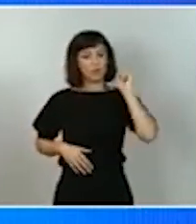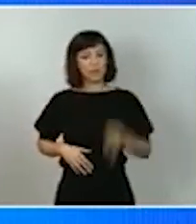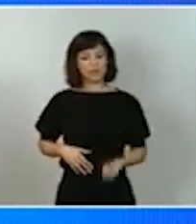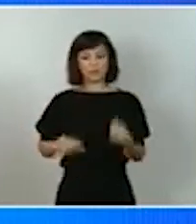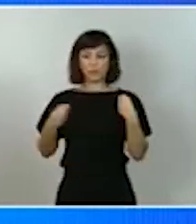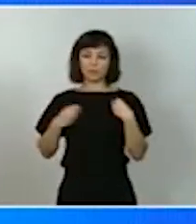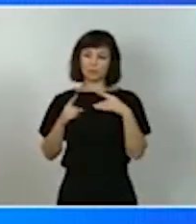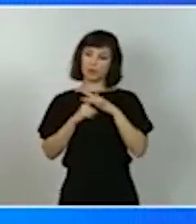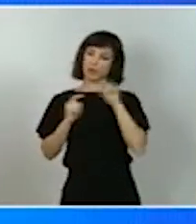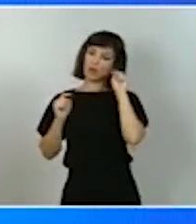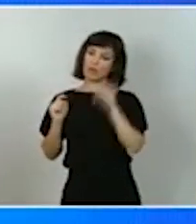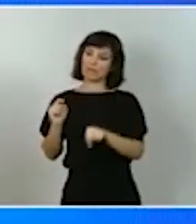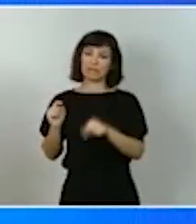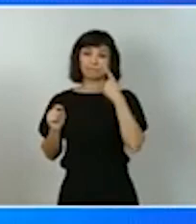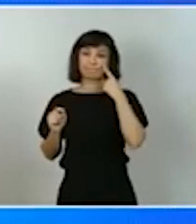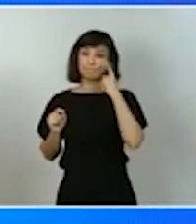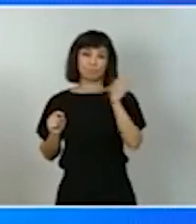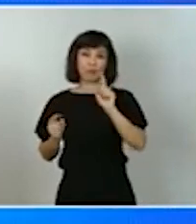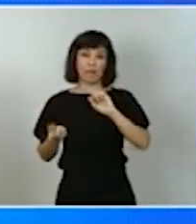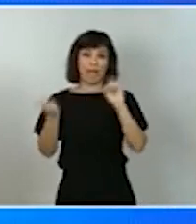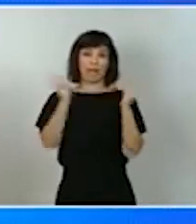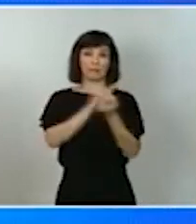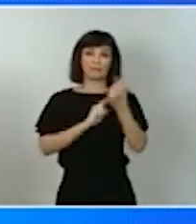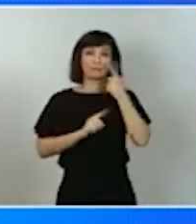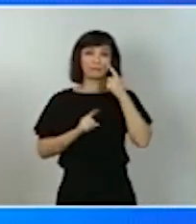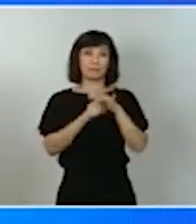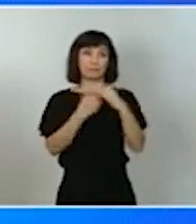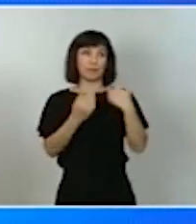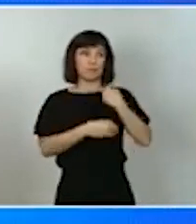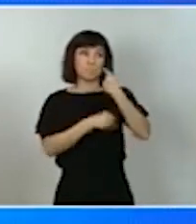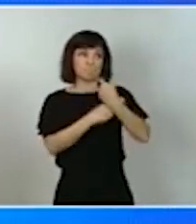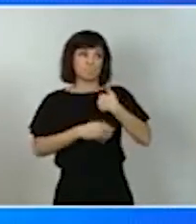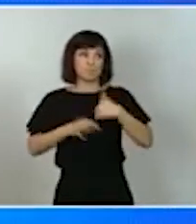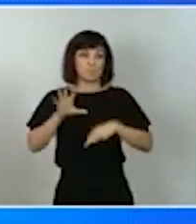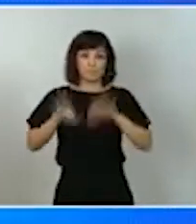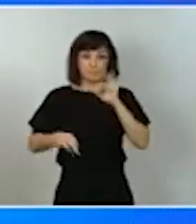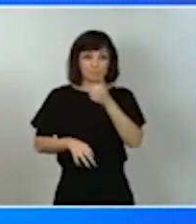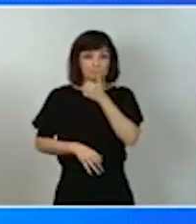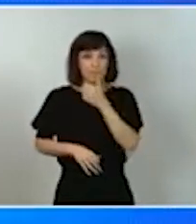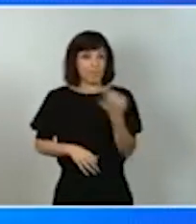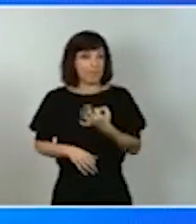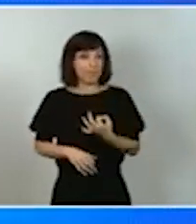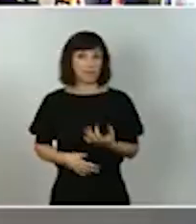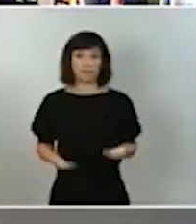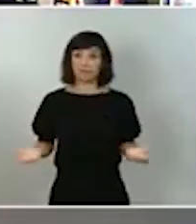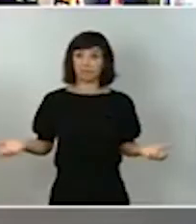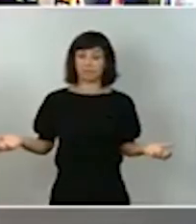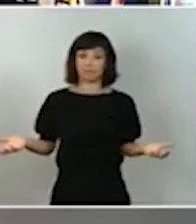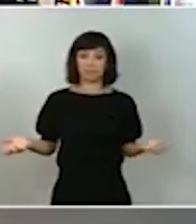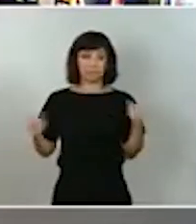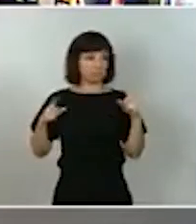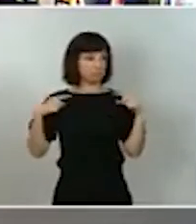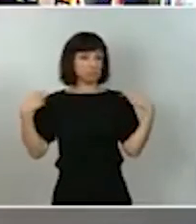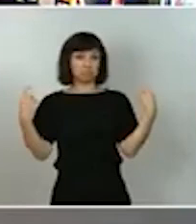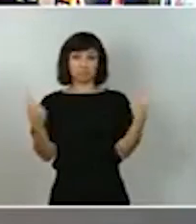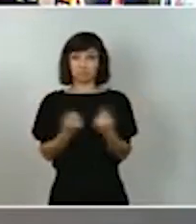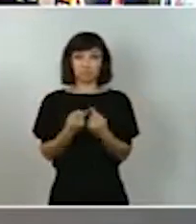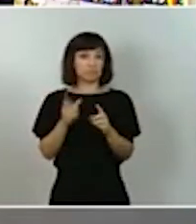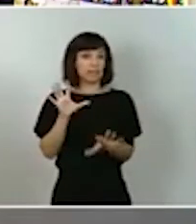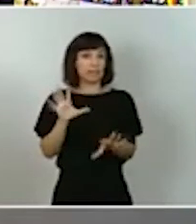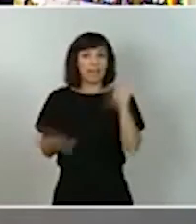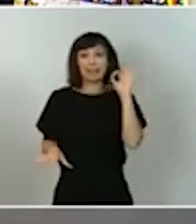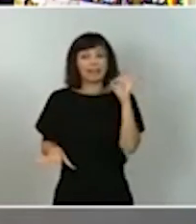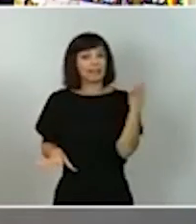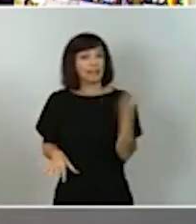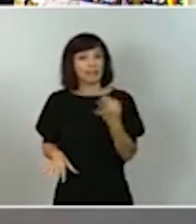muchas veces son las circunstancias las que nos obligan a elegir y bien nosotras y nosotros hemos elegido y